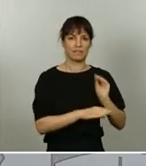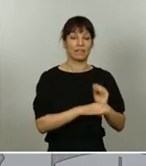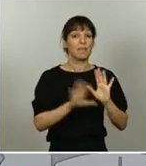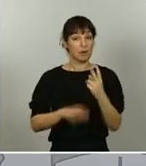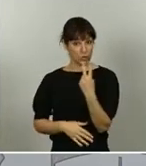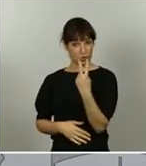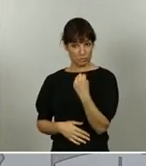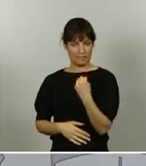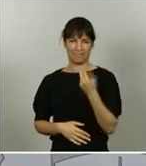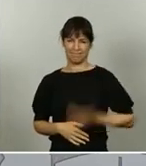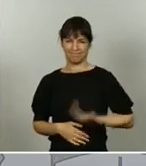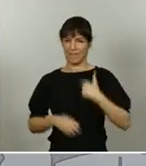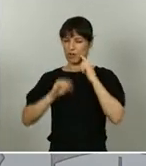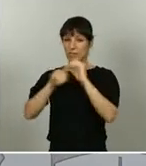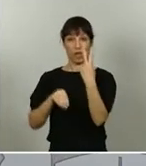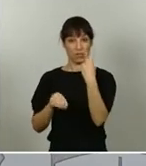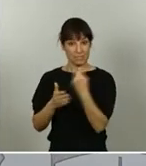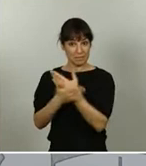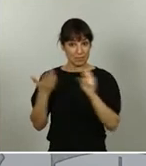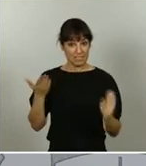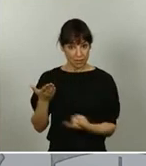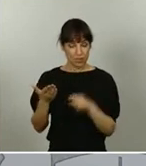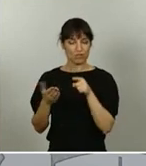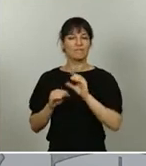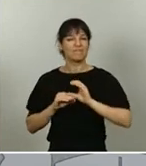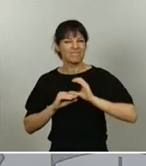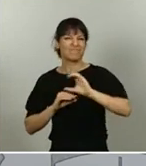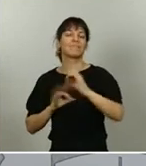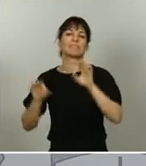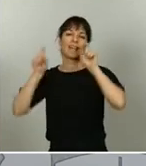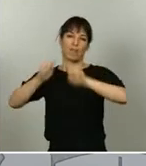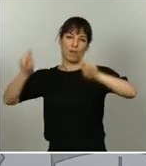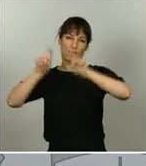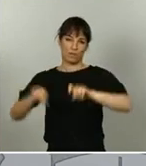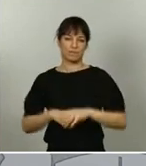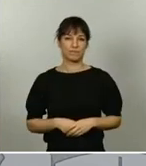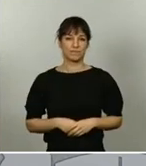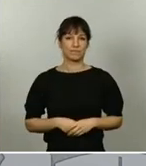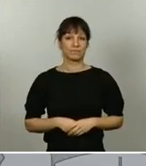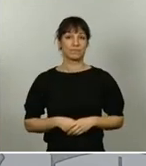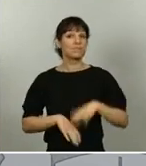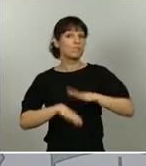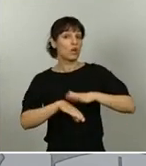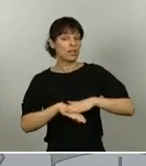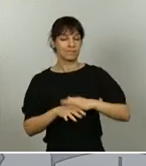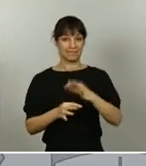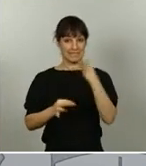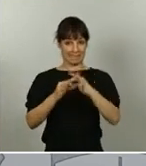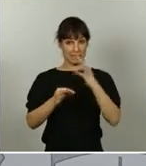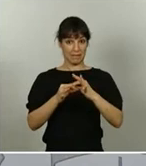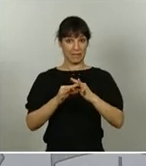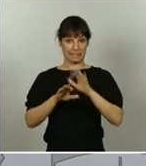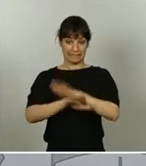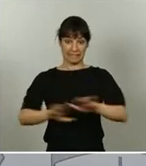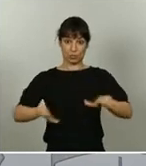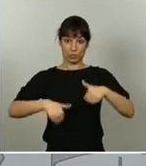reseñarles, se dirigirán precisamente a la educación. ¿Por qué en septiembre, cuando los niños y niñas vuelvan al colegio, tanto